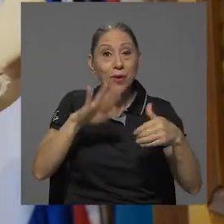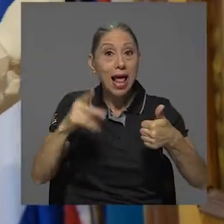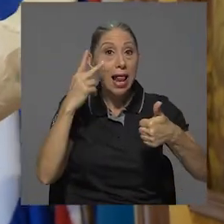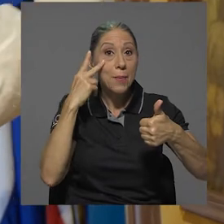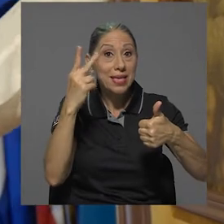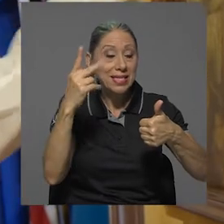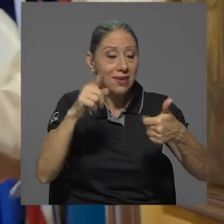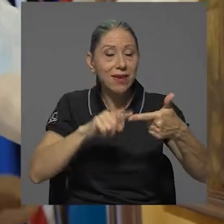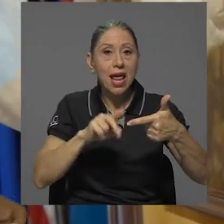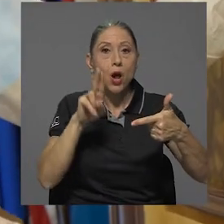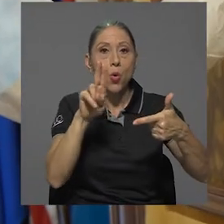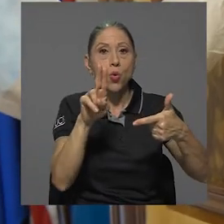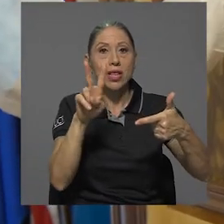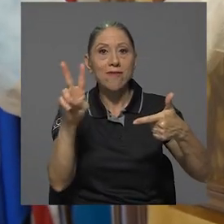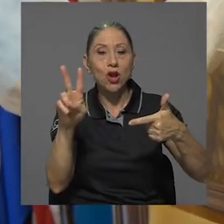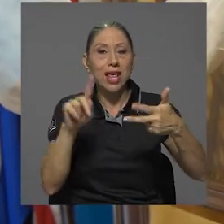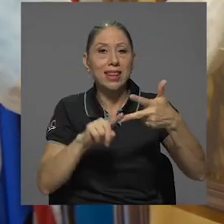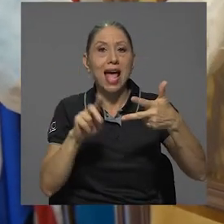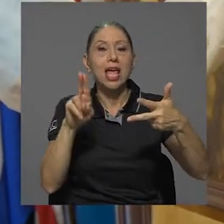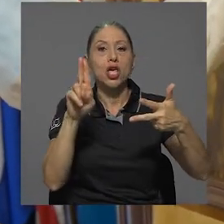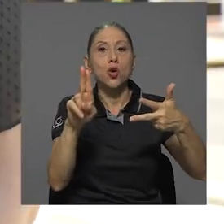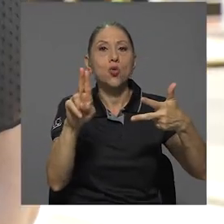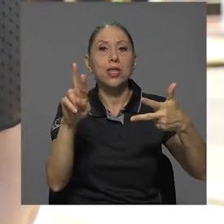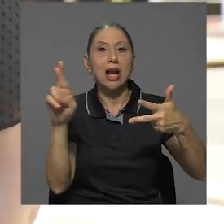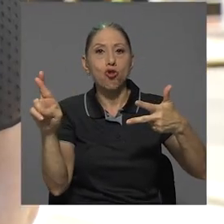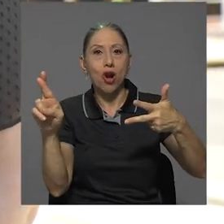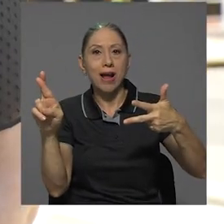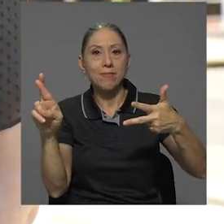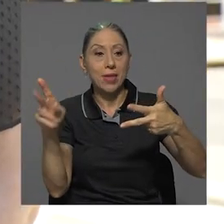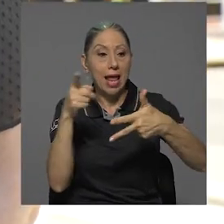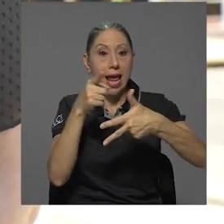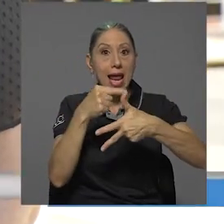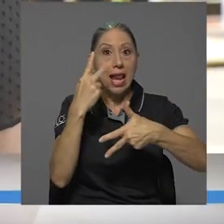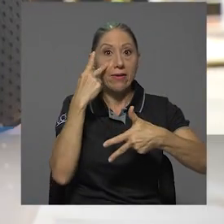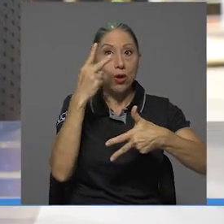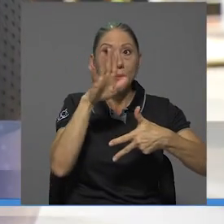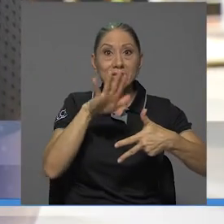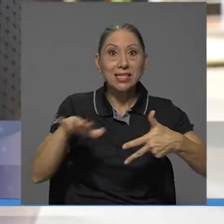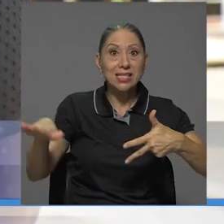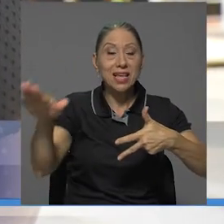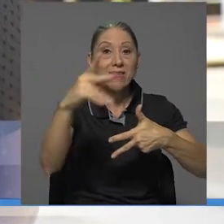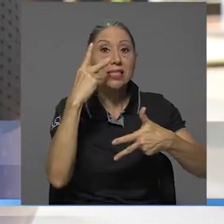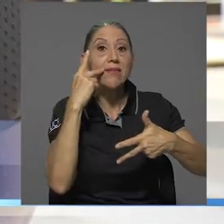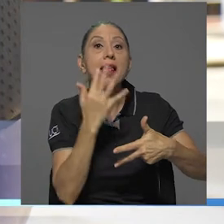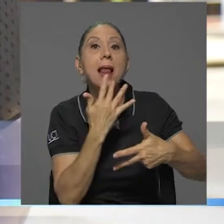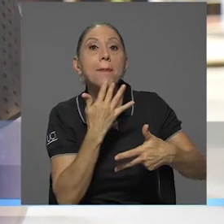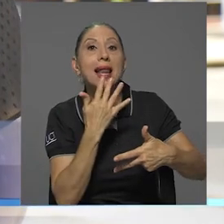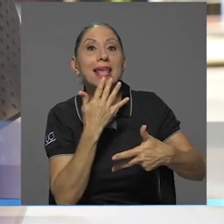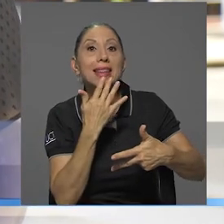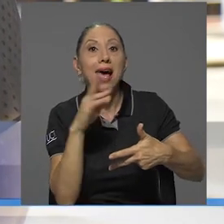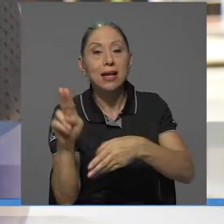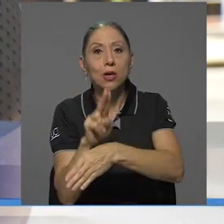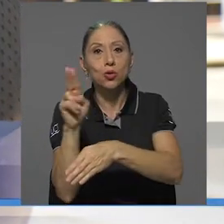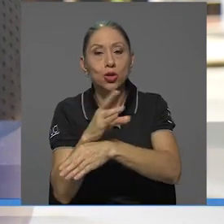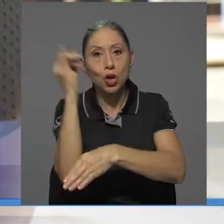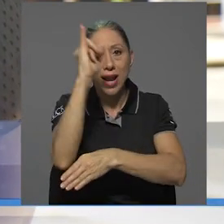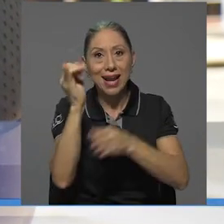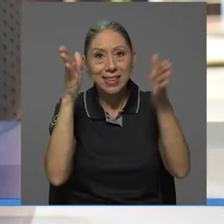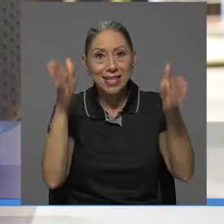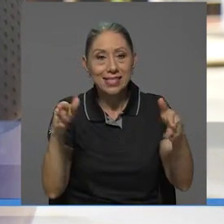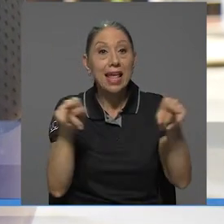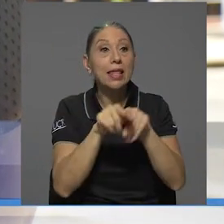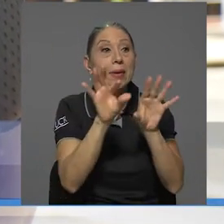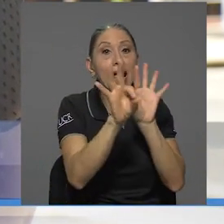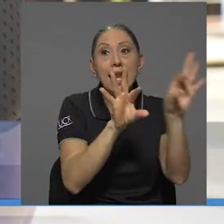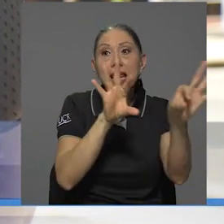visible, la región ultravioleta y en la región infrarroja. En la región visible se permite determinar la paleta pictórica del artista, así como elegir